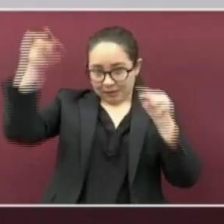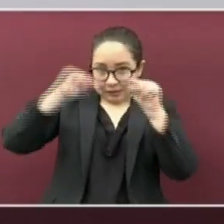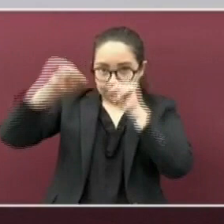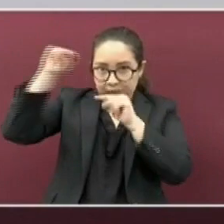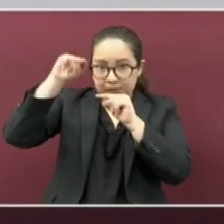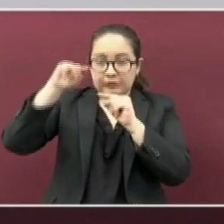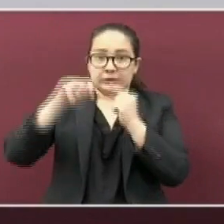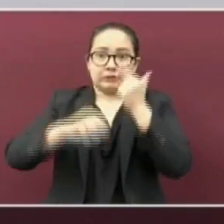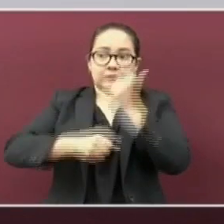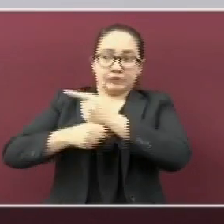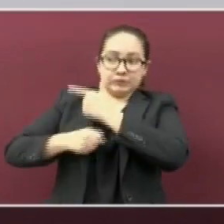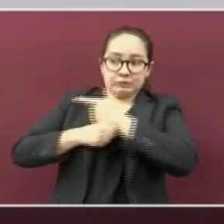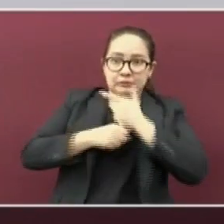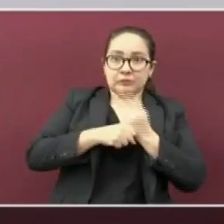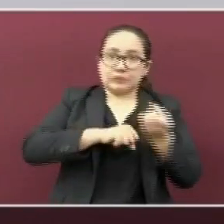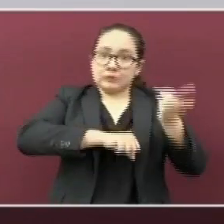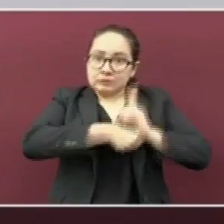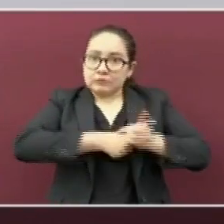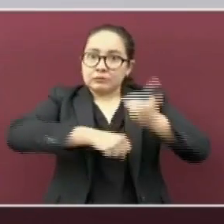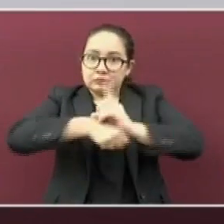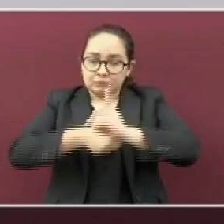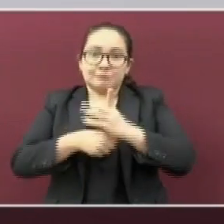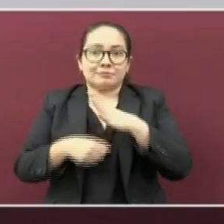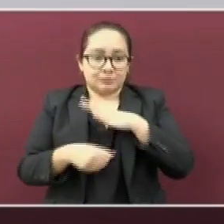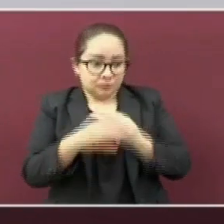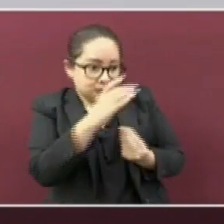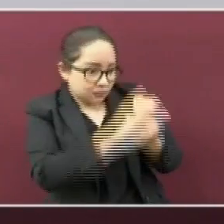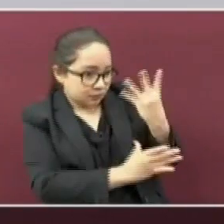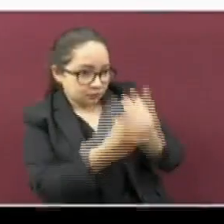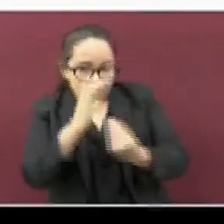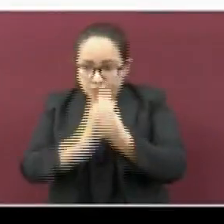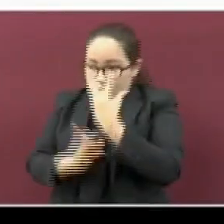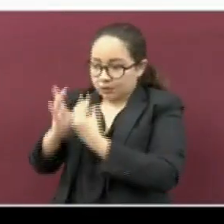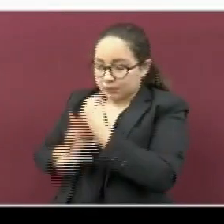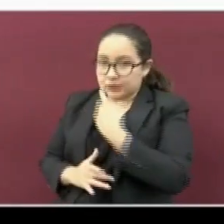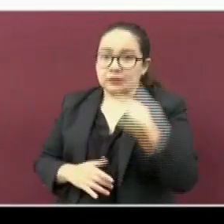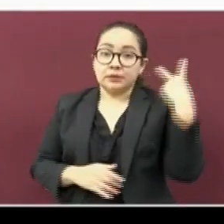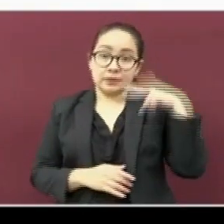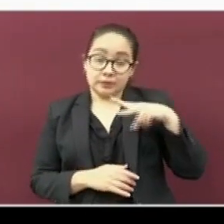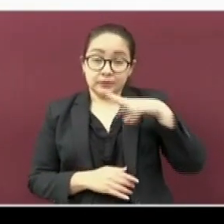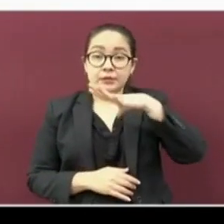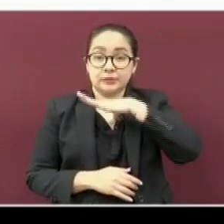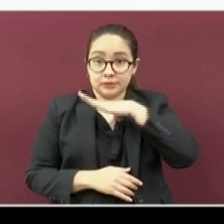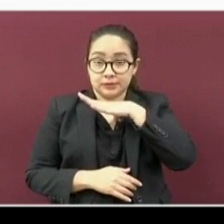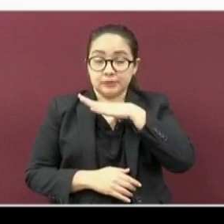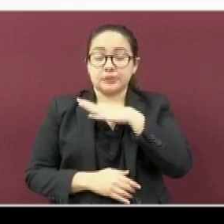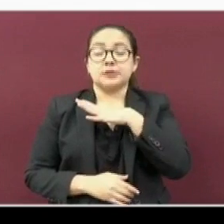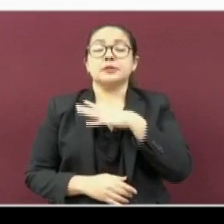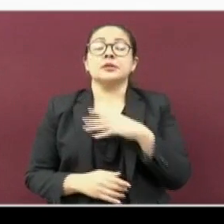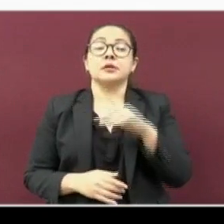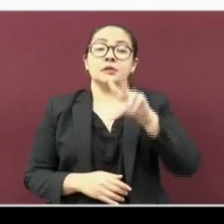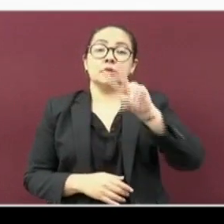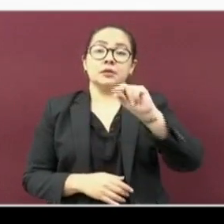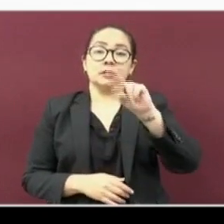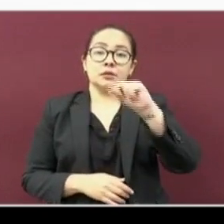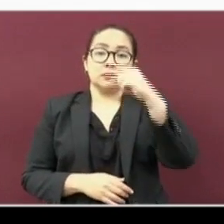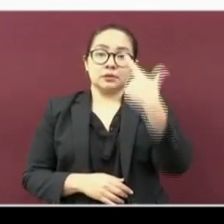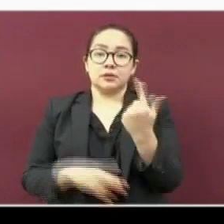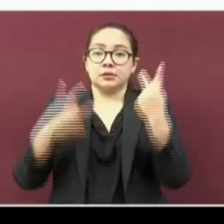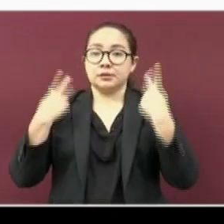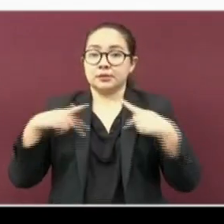en la transmisión todos los días. Así, el correspondiente a Veracruz ahora con 87